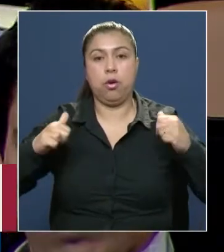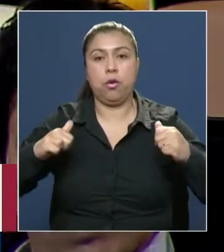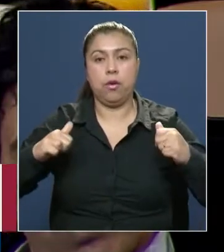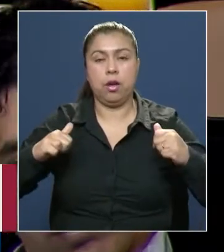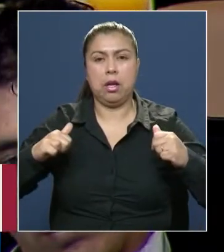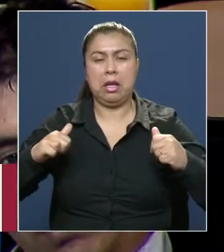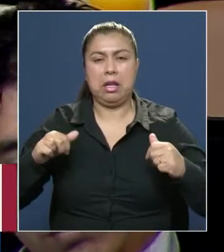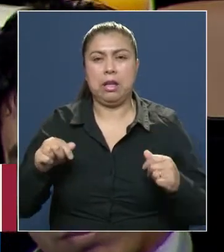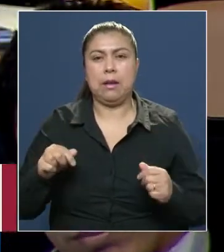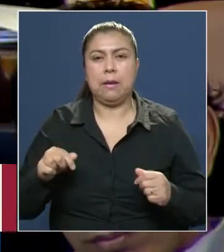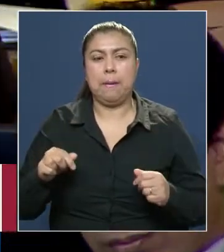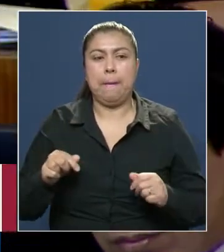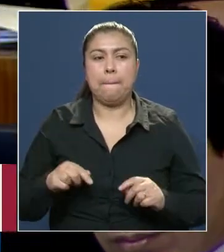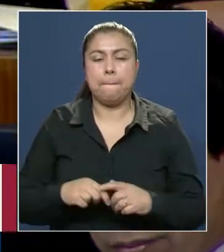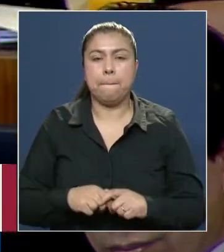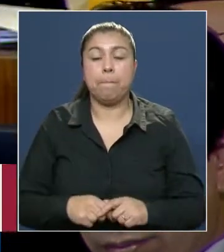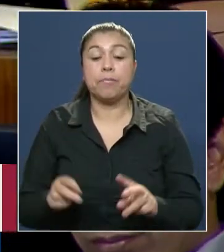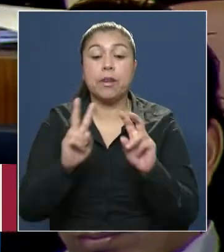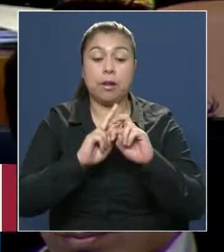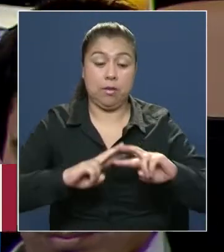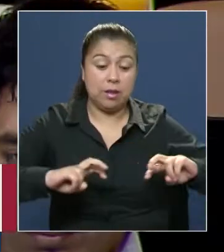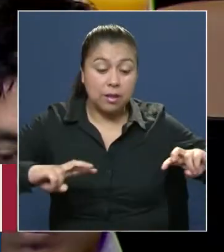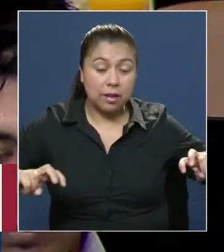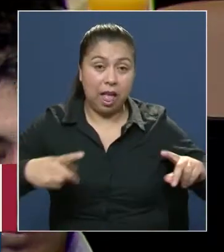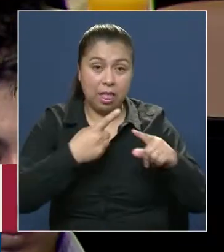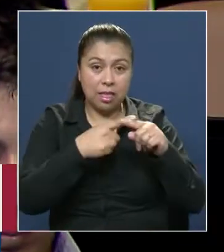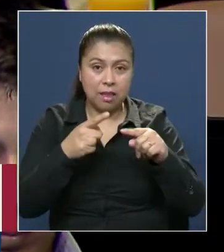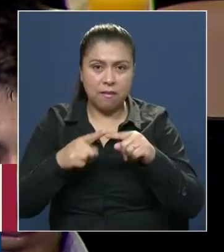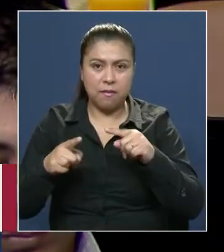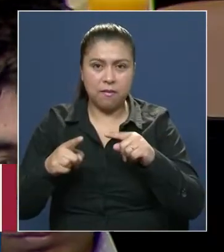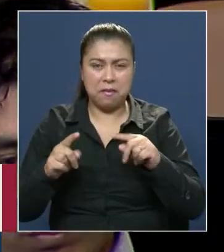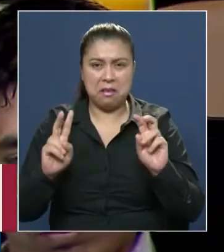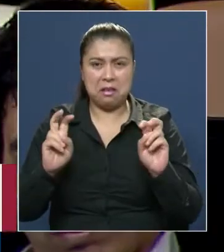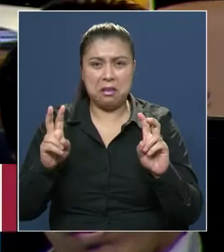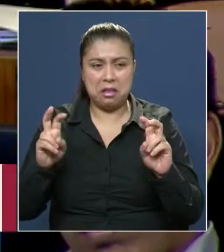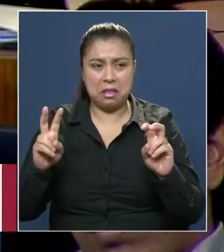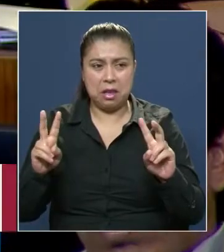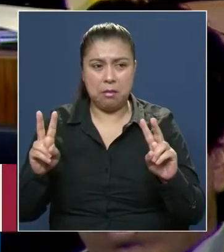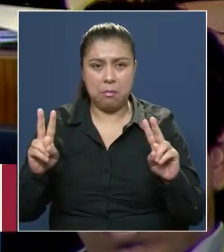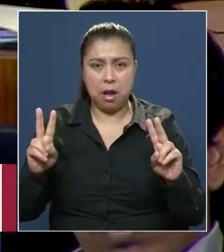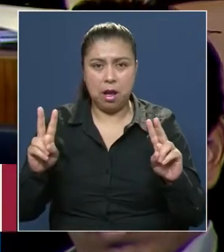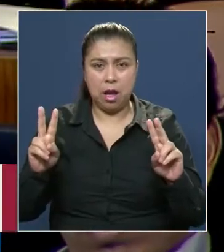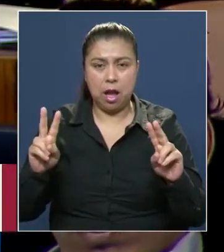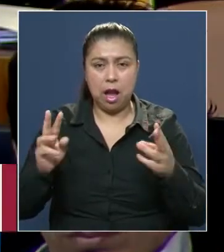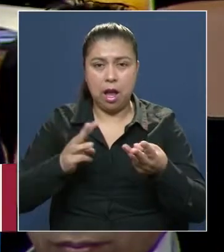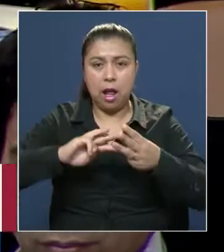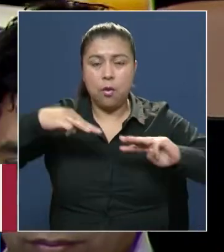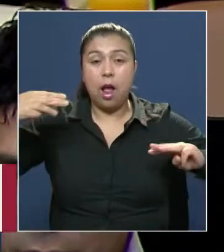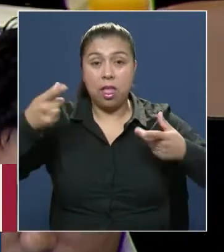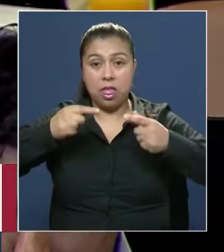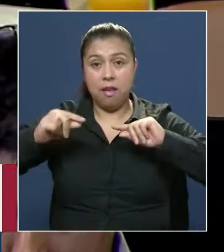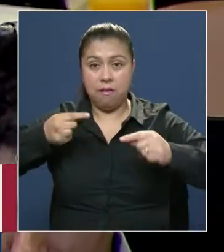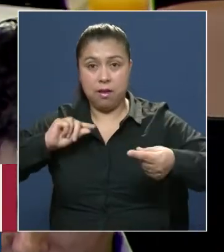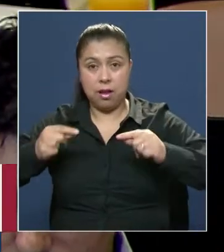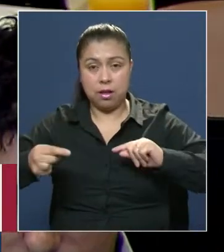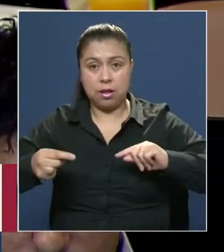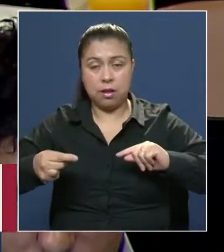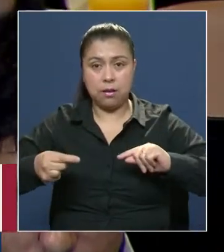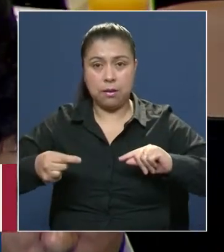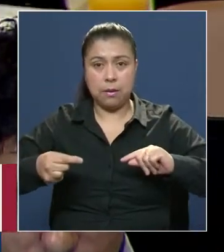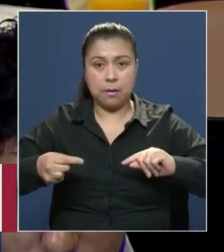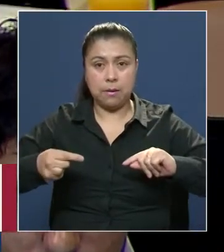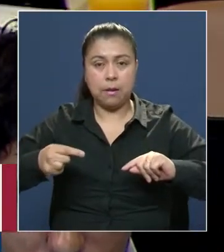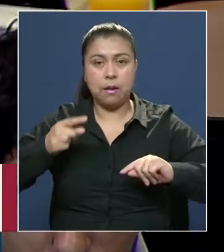a través de la investigación de distintos asuntos que les ponen en una metodología de debate, tienen que